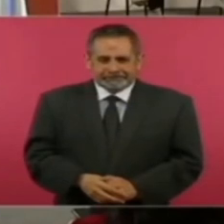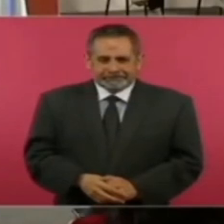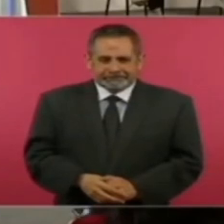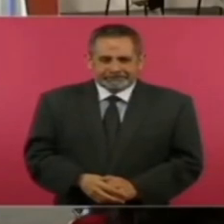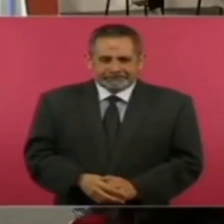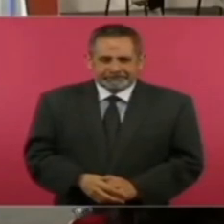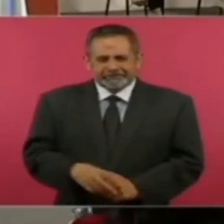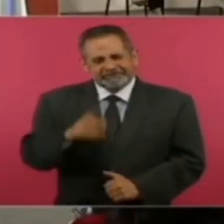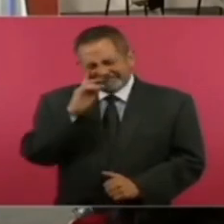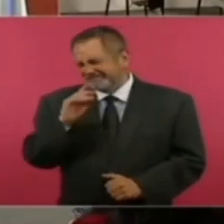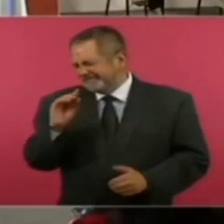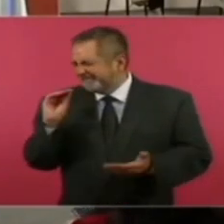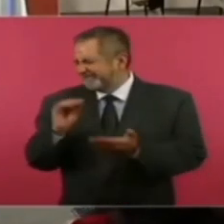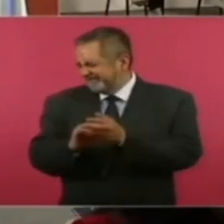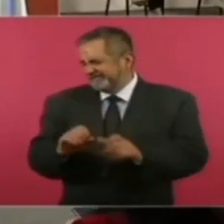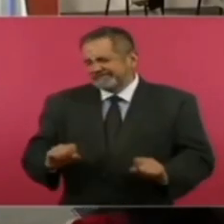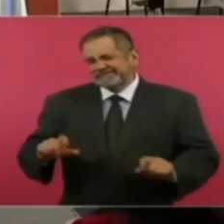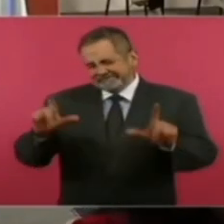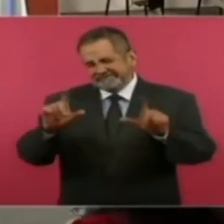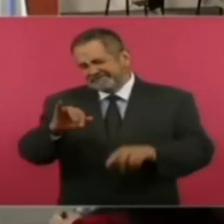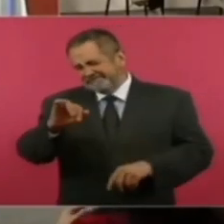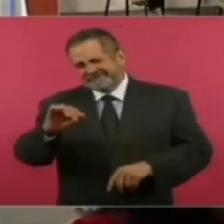a ver ponlo sí porque es que